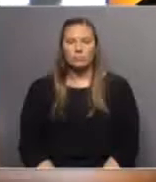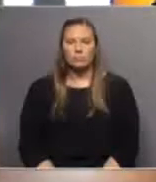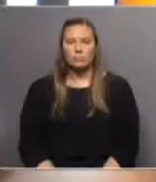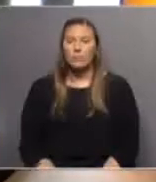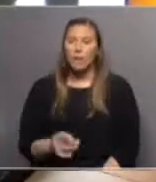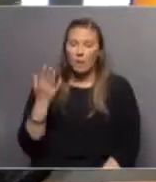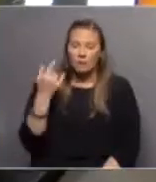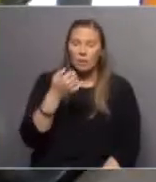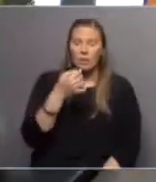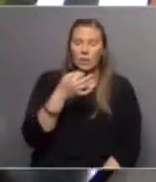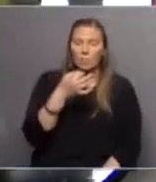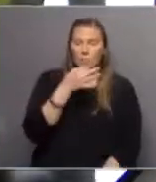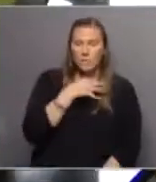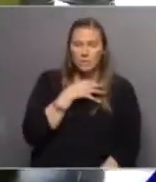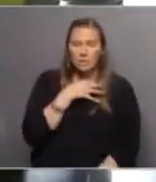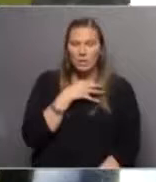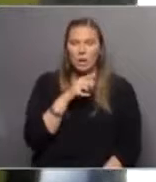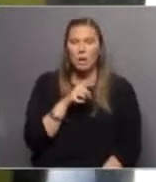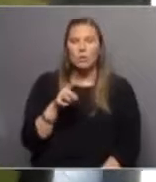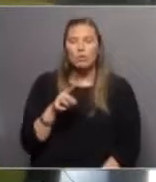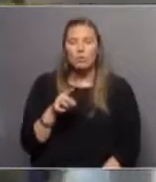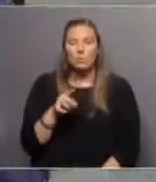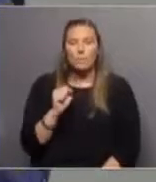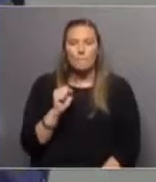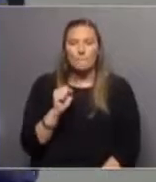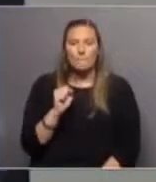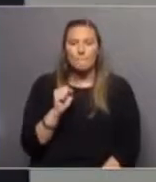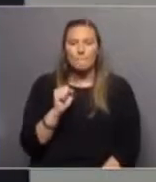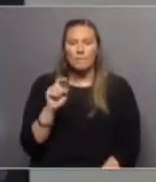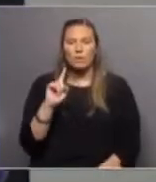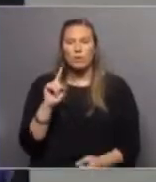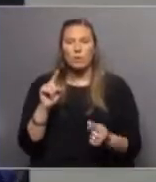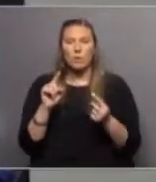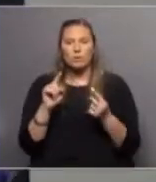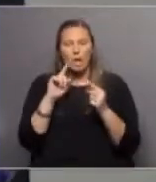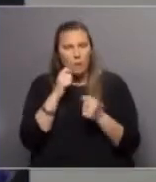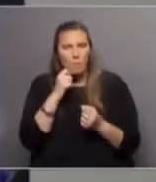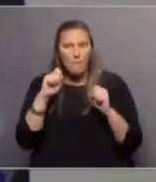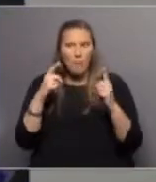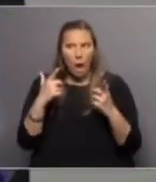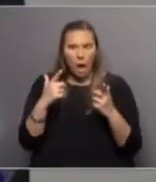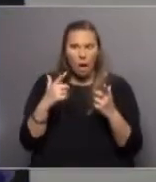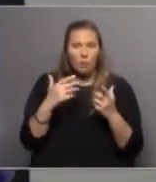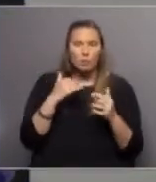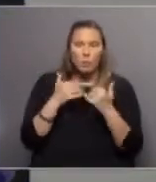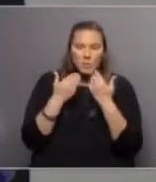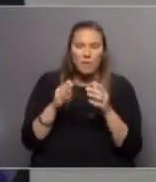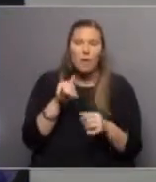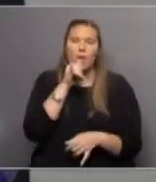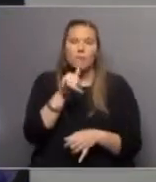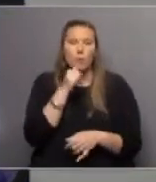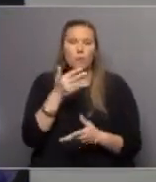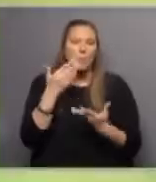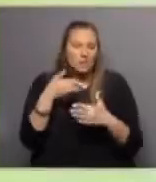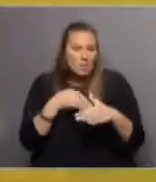Vos decías Alexandra y no en un plan de contradecir sino de la sorpresa que nos provoca. Cuando empezaba este informe decías parece que